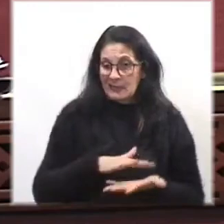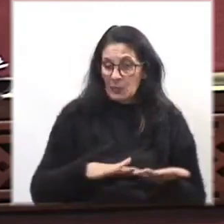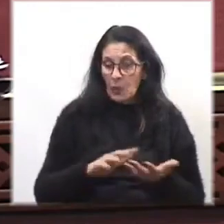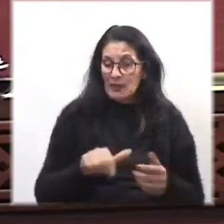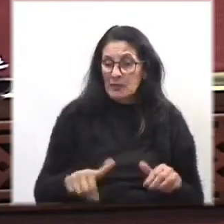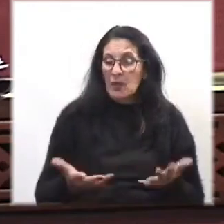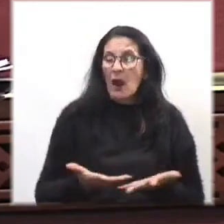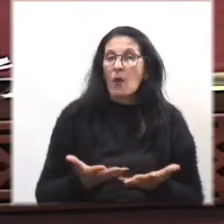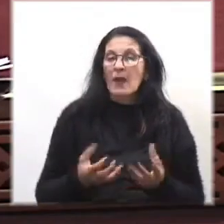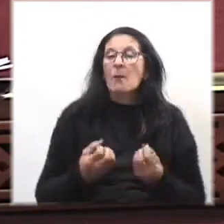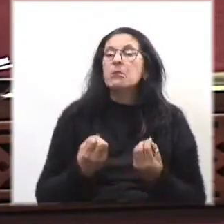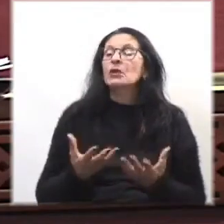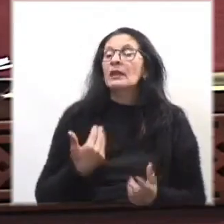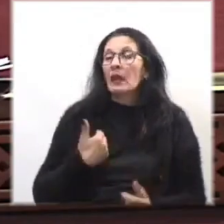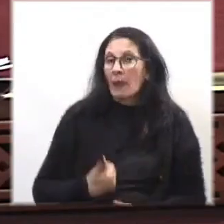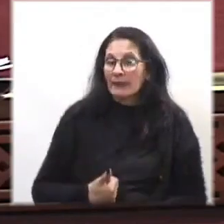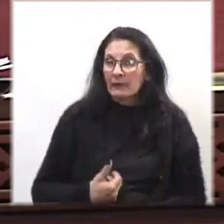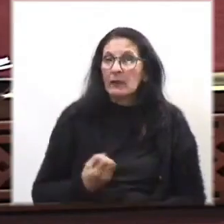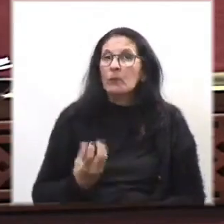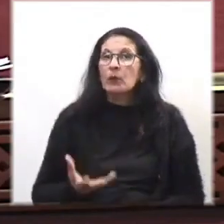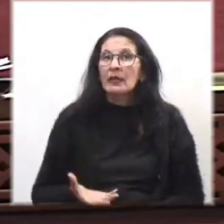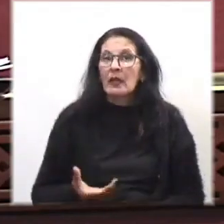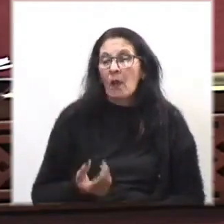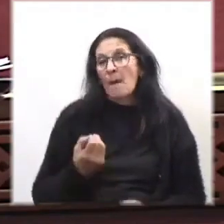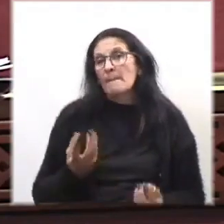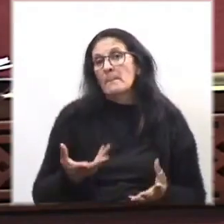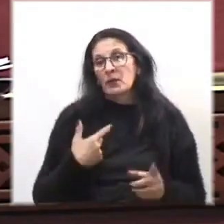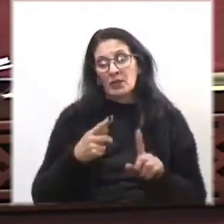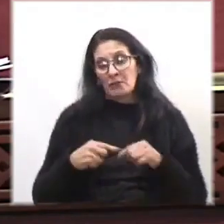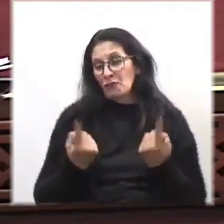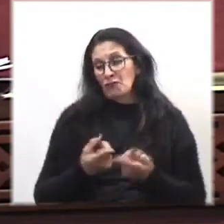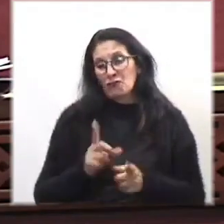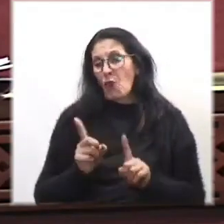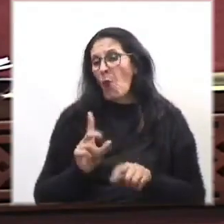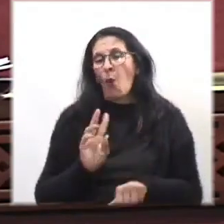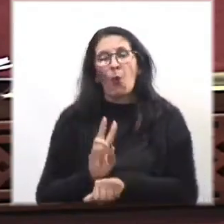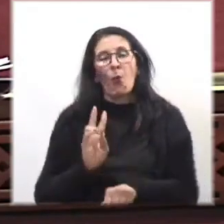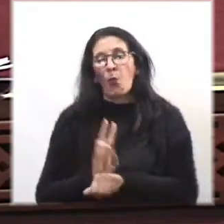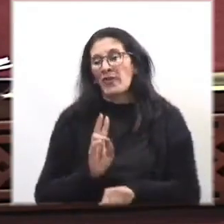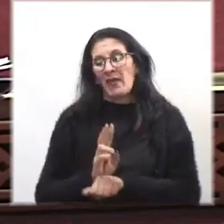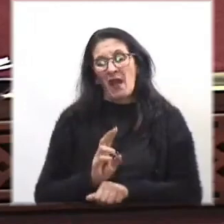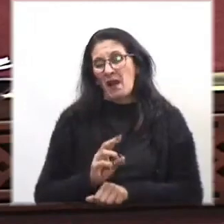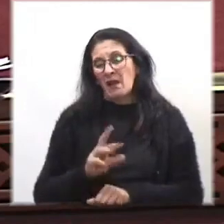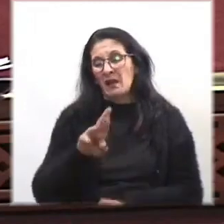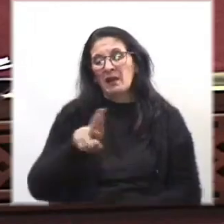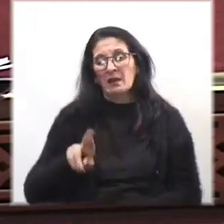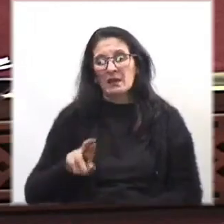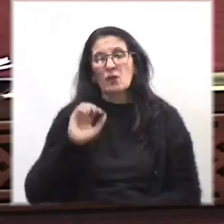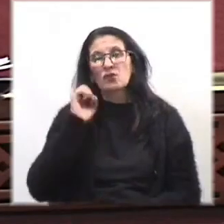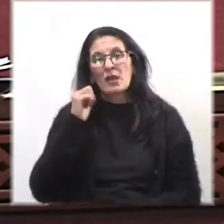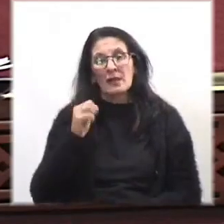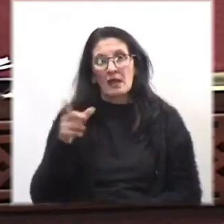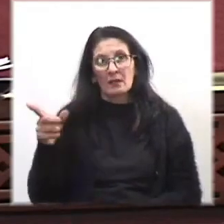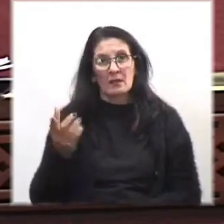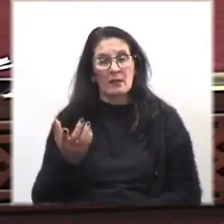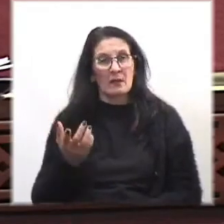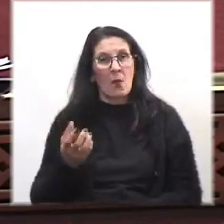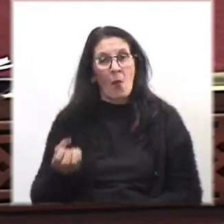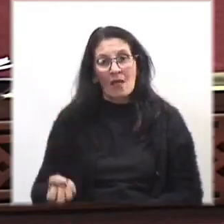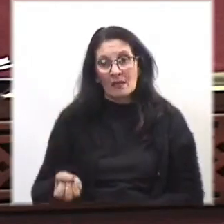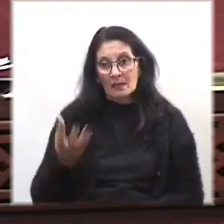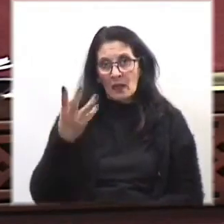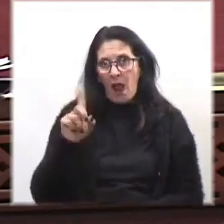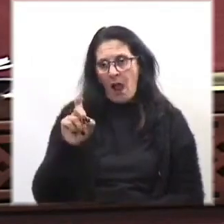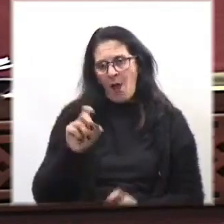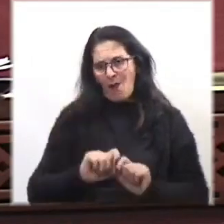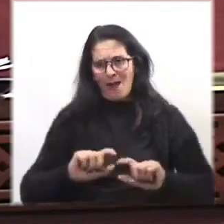lamentable? Porque no cuidamos el río maravilloso, el río Santa Lucía, que cuando nace, el